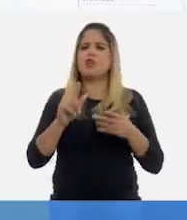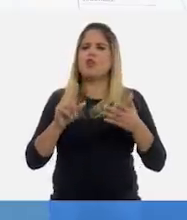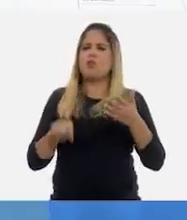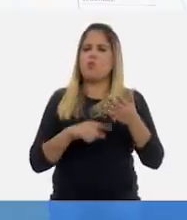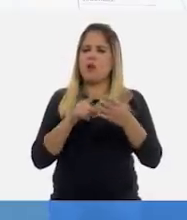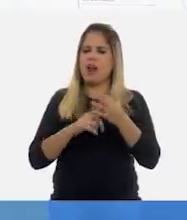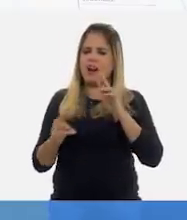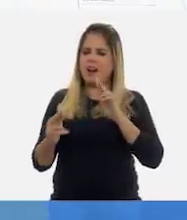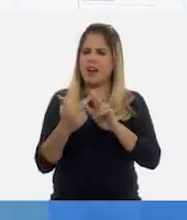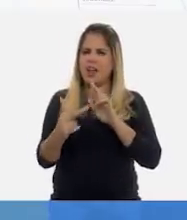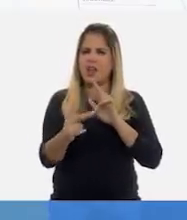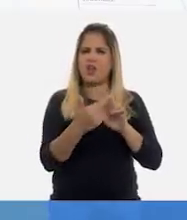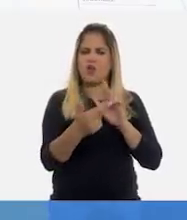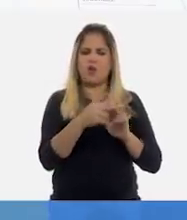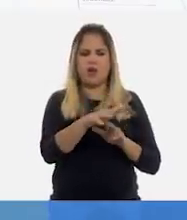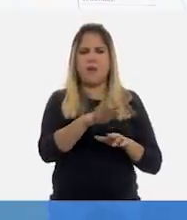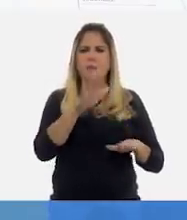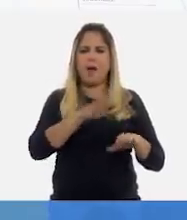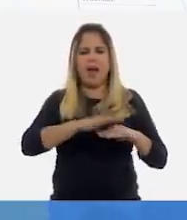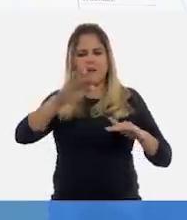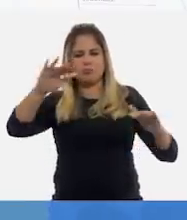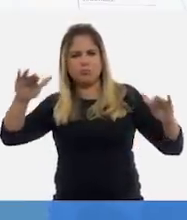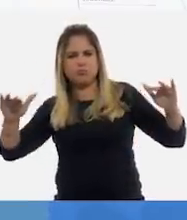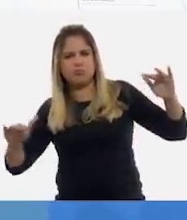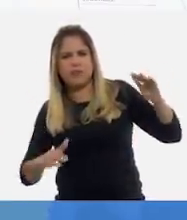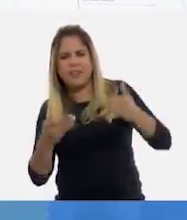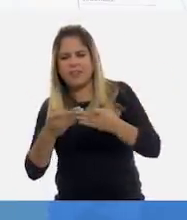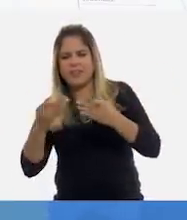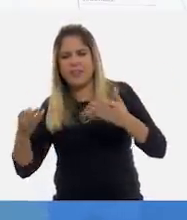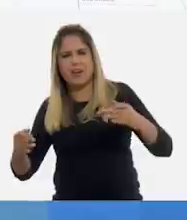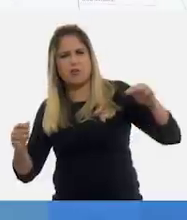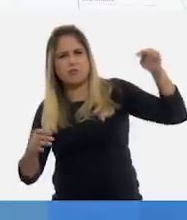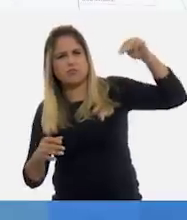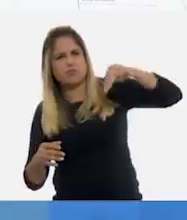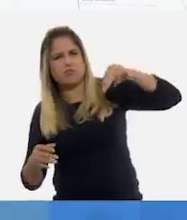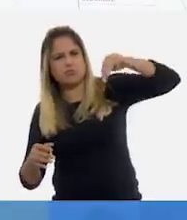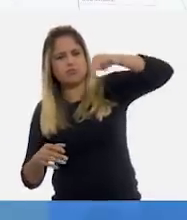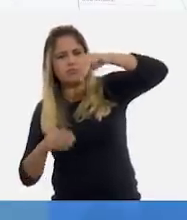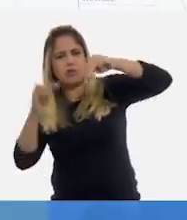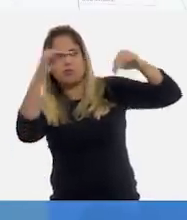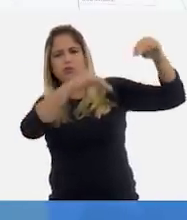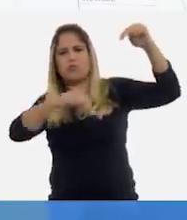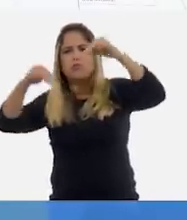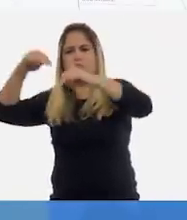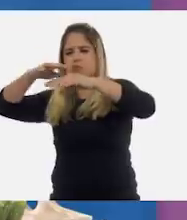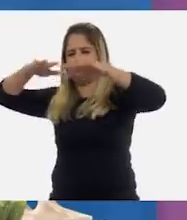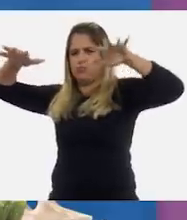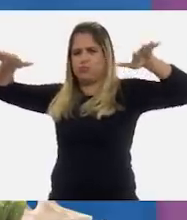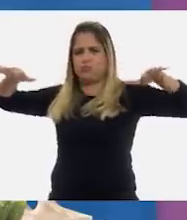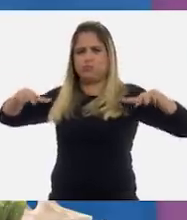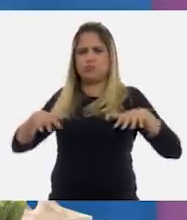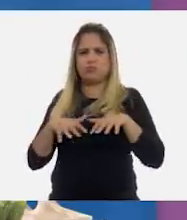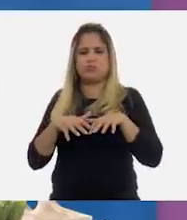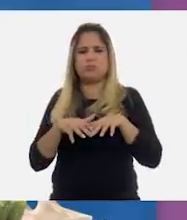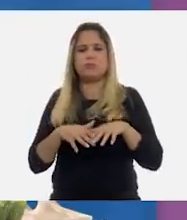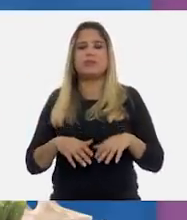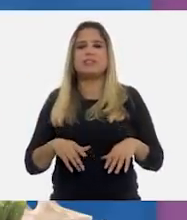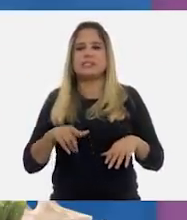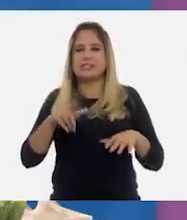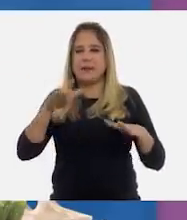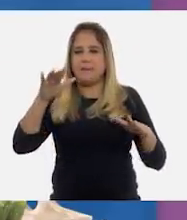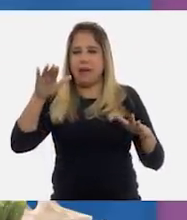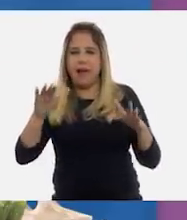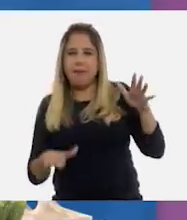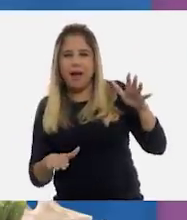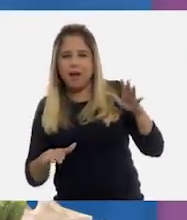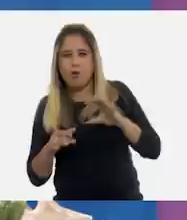hundidas y más bajas del terreno que las rodea. Ah, ok. Si son más abajo,